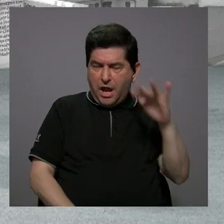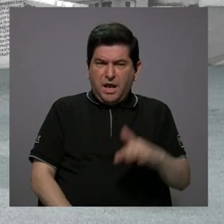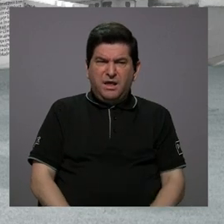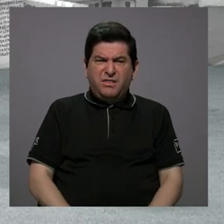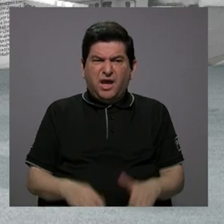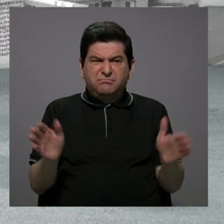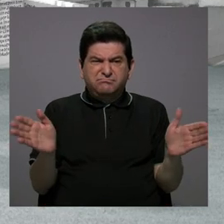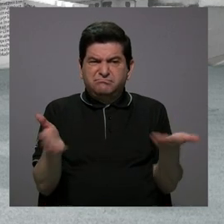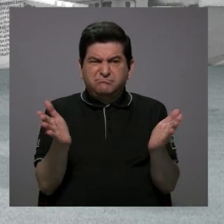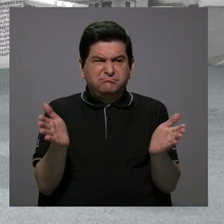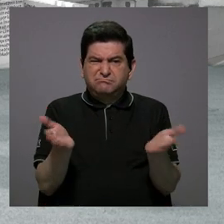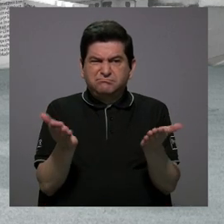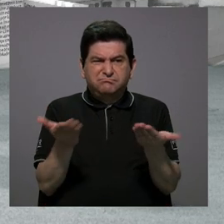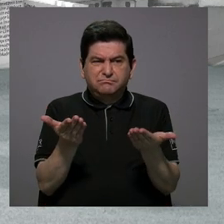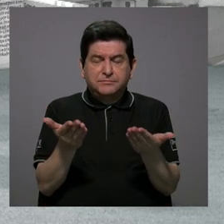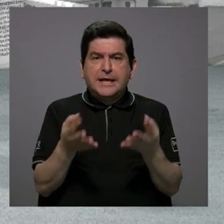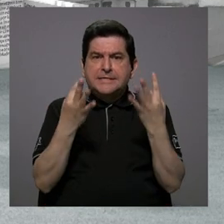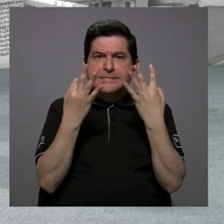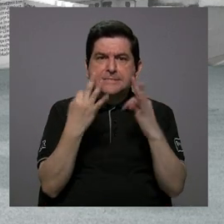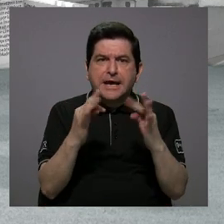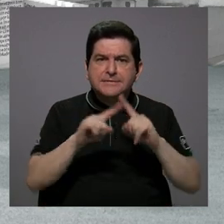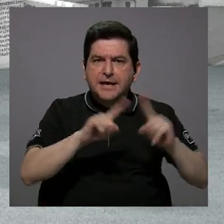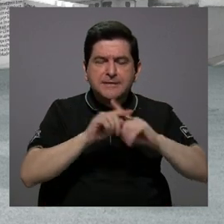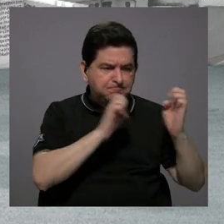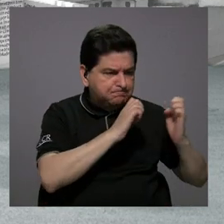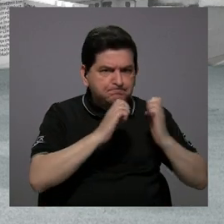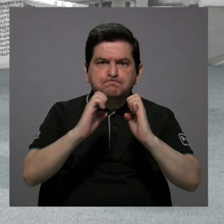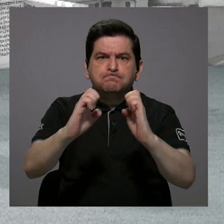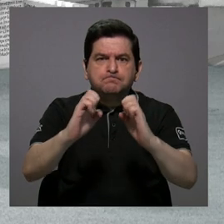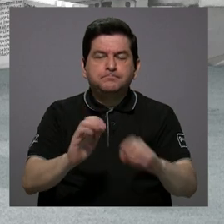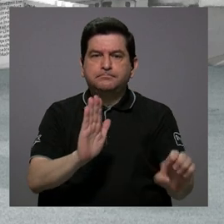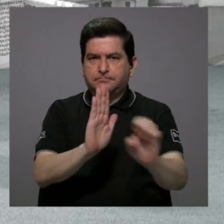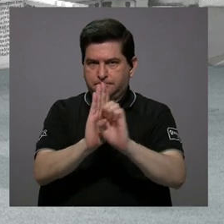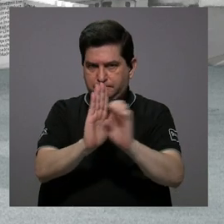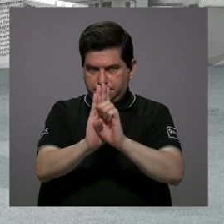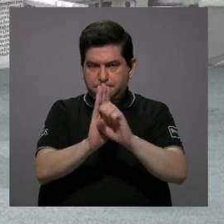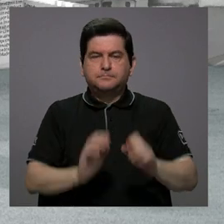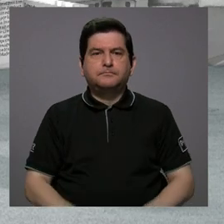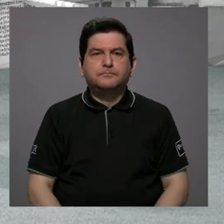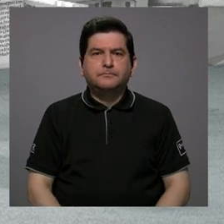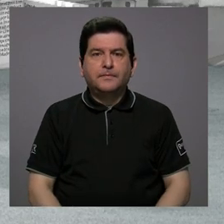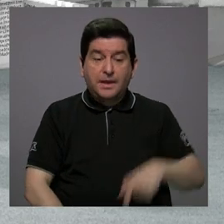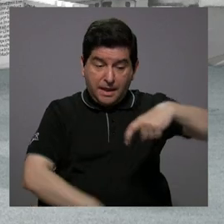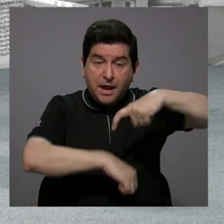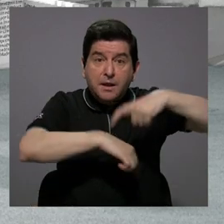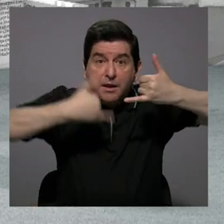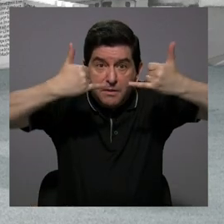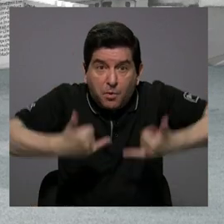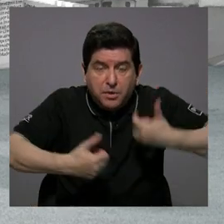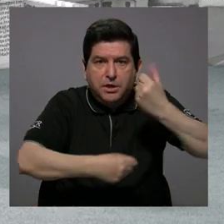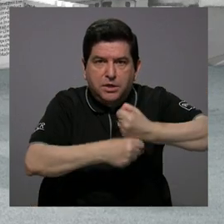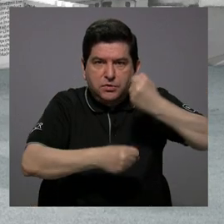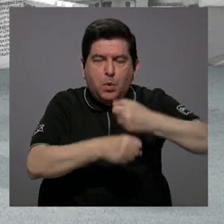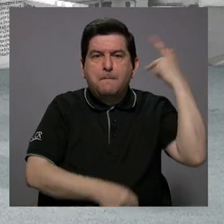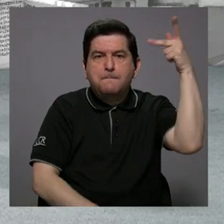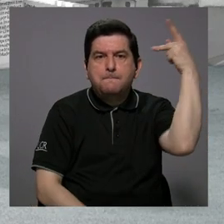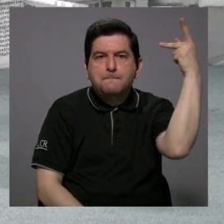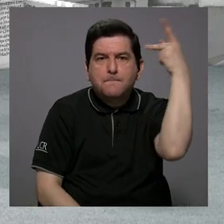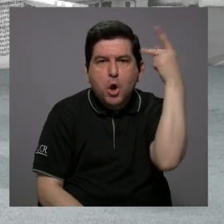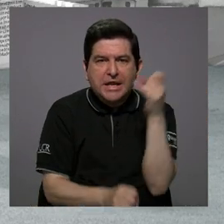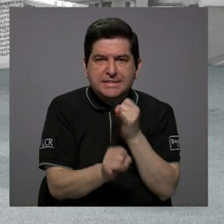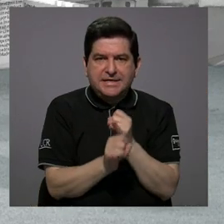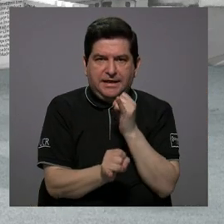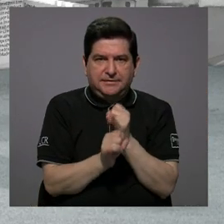desalentador, ha buscado algunas estrategias. Y entonces, por ejemplo, en este momento se trabaja en una política